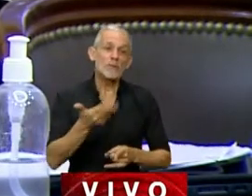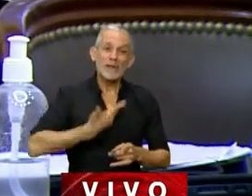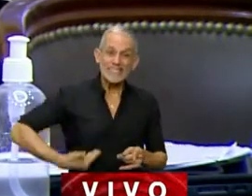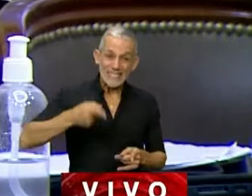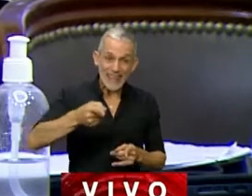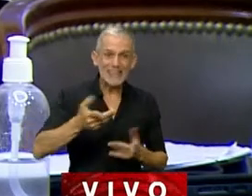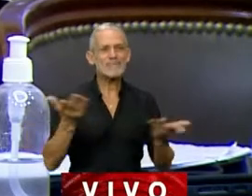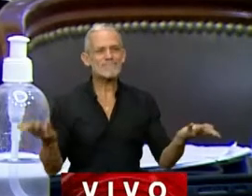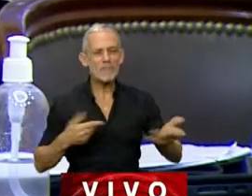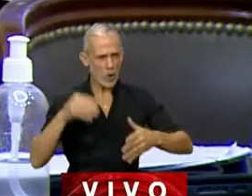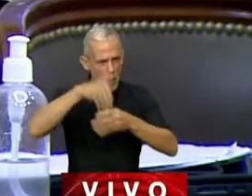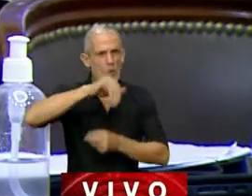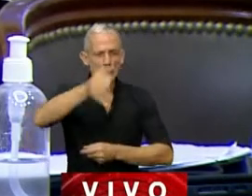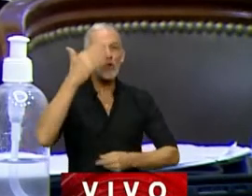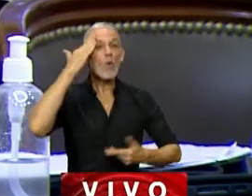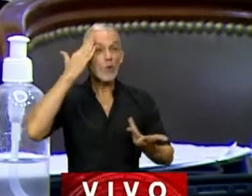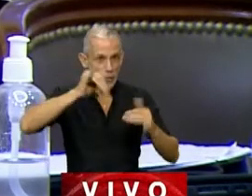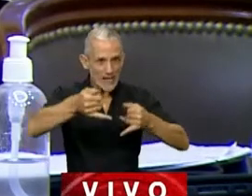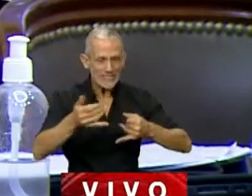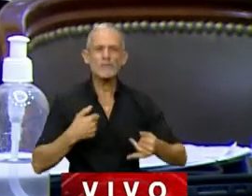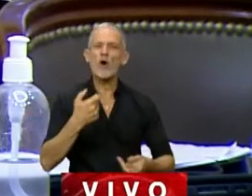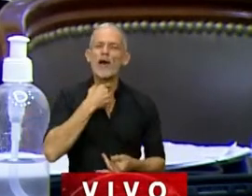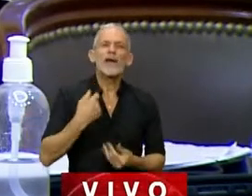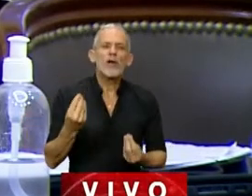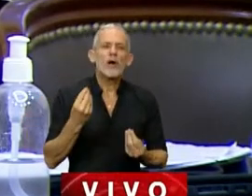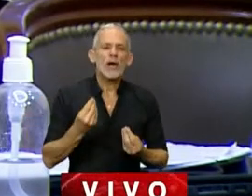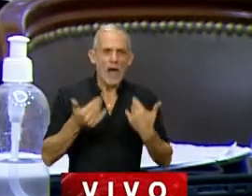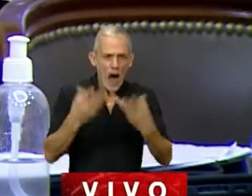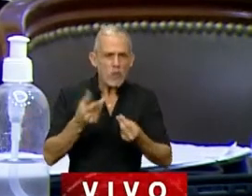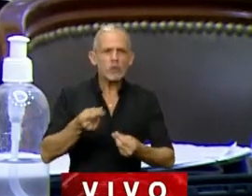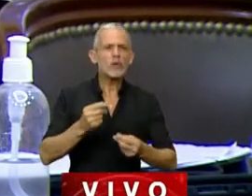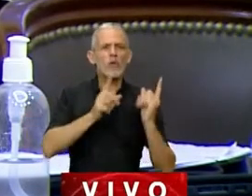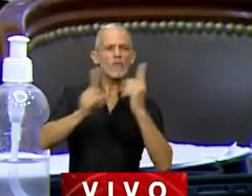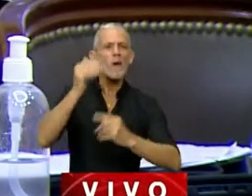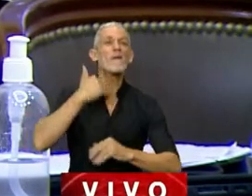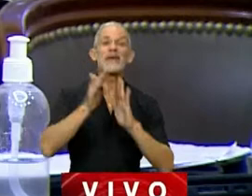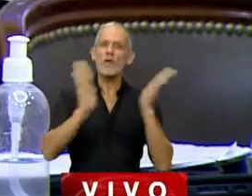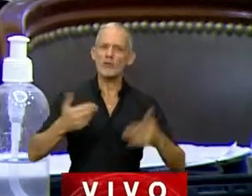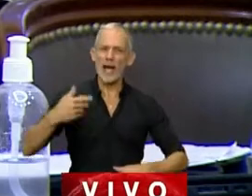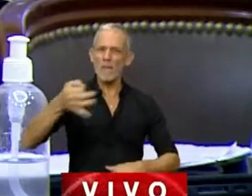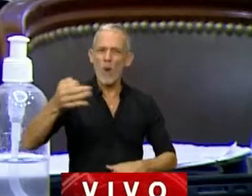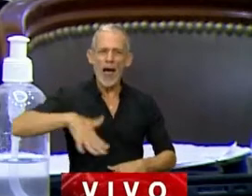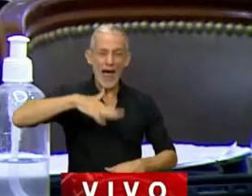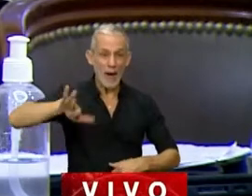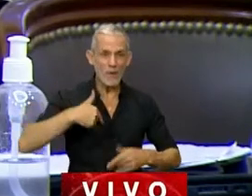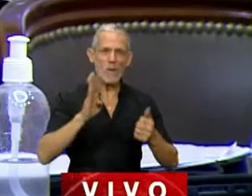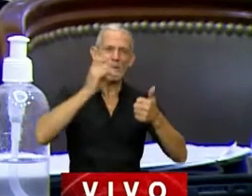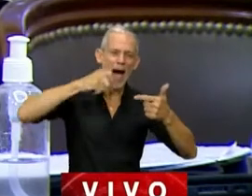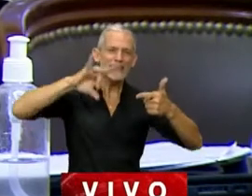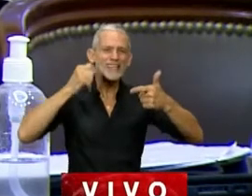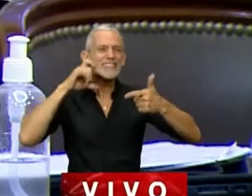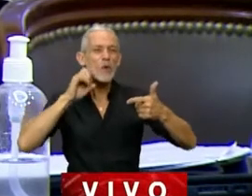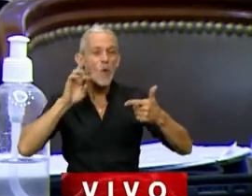quiero decirle que acompaño la cultura, pero también quiero que se acompañe el sostenimiento de la biblioteca de mi pueblo, nuestras bandas de SICUR,